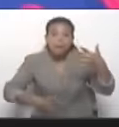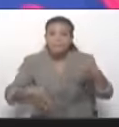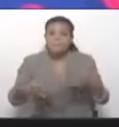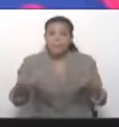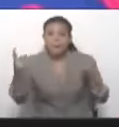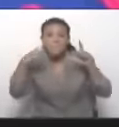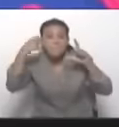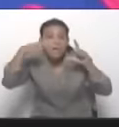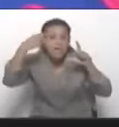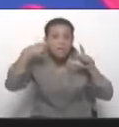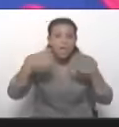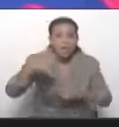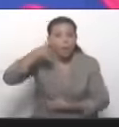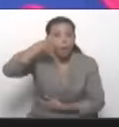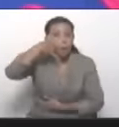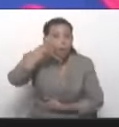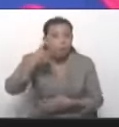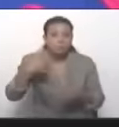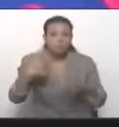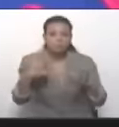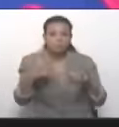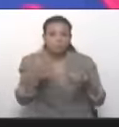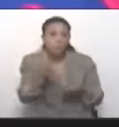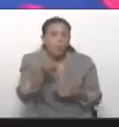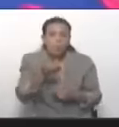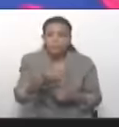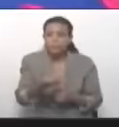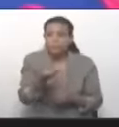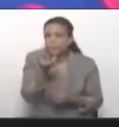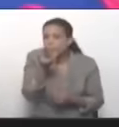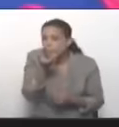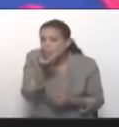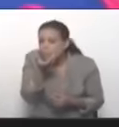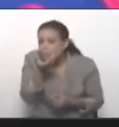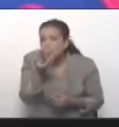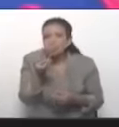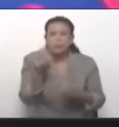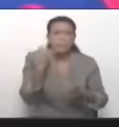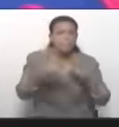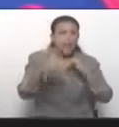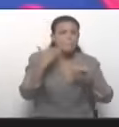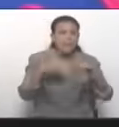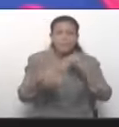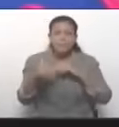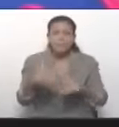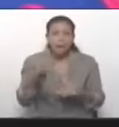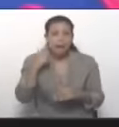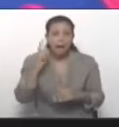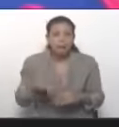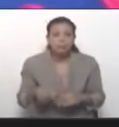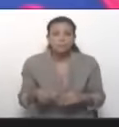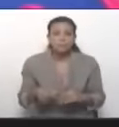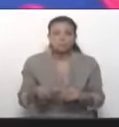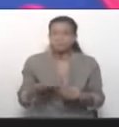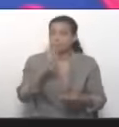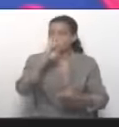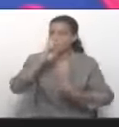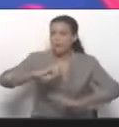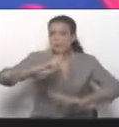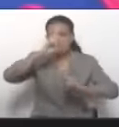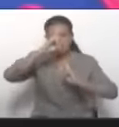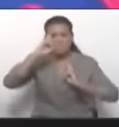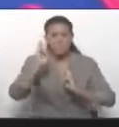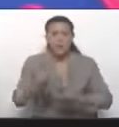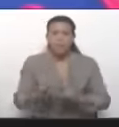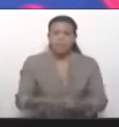de videos y de audios y de testigos. Esta gente siempre le ha faltado respeto a sus